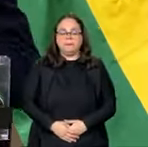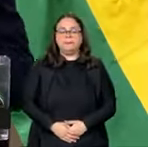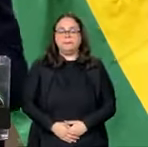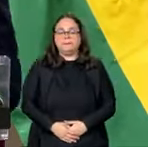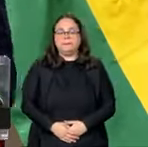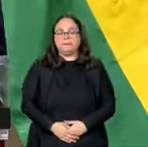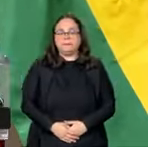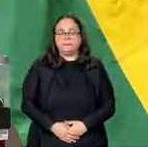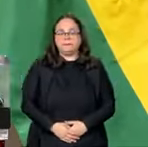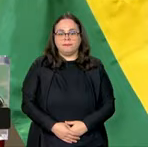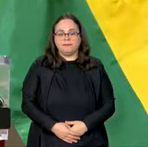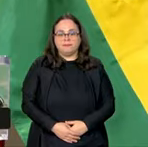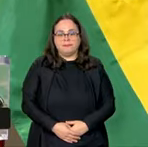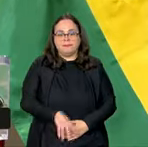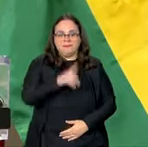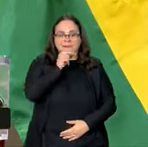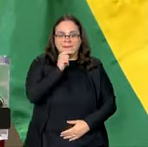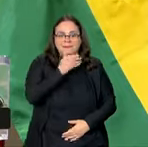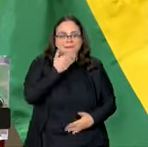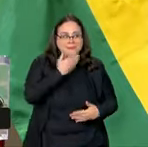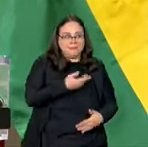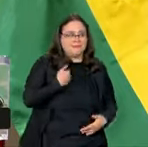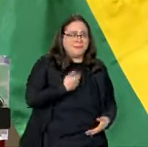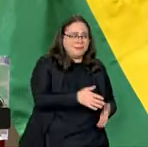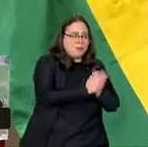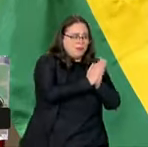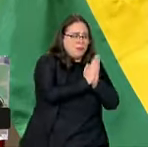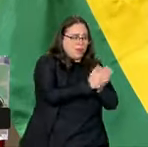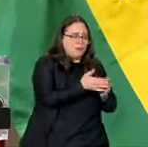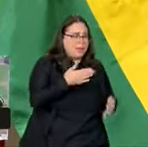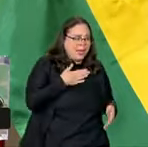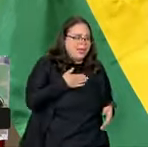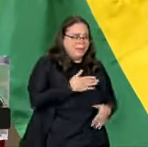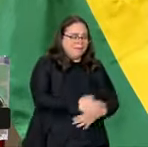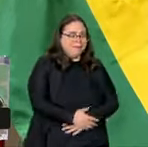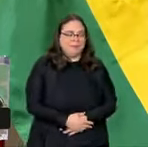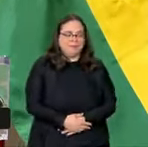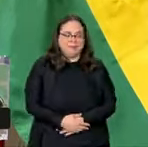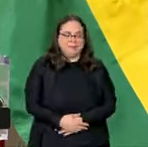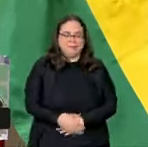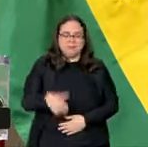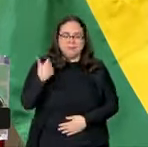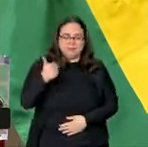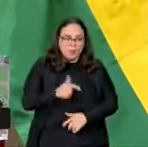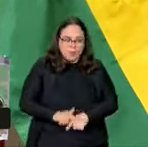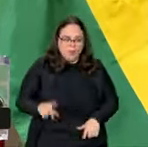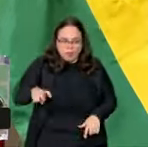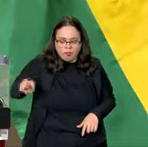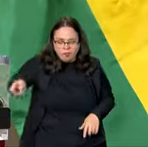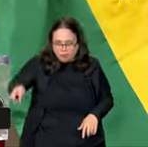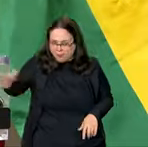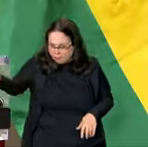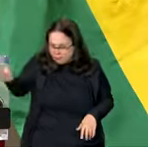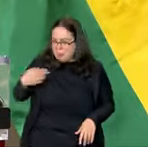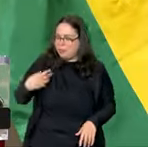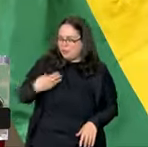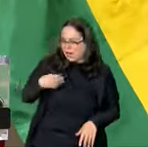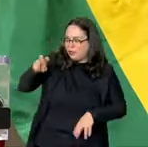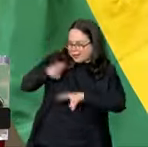Si, Moraes, me da un poco de agua, voy a ficar tan agradecido, Moraes. Ya que no hay nada, usted está aquí de lado, mi hijo. Aquí.